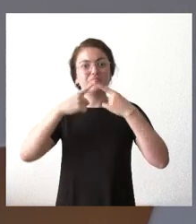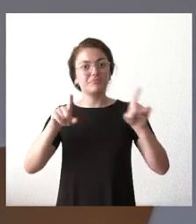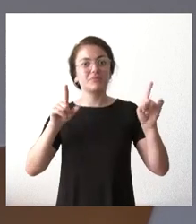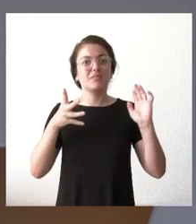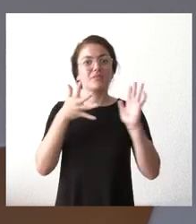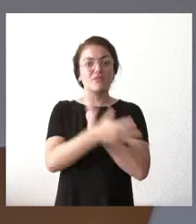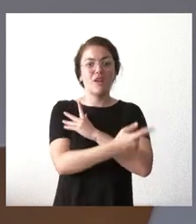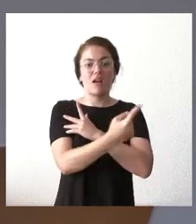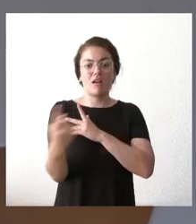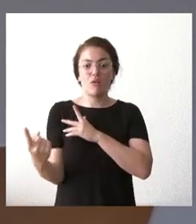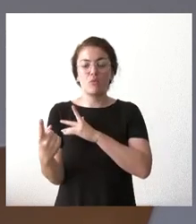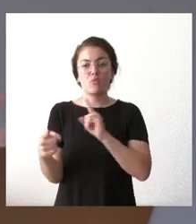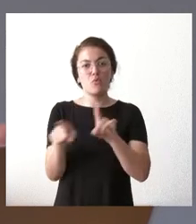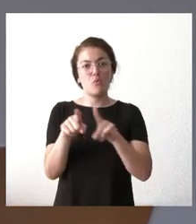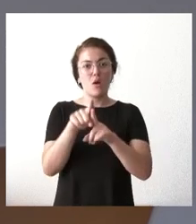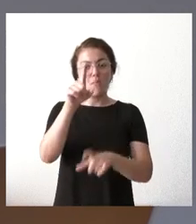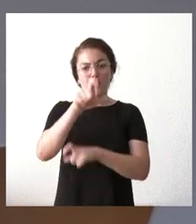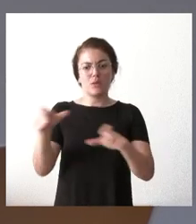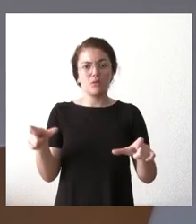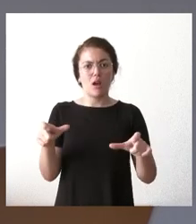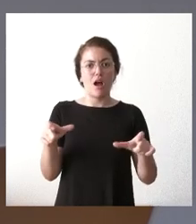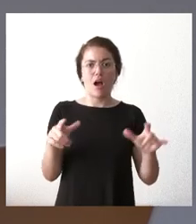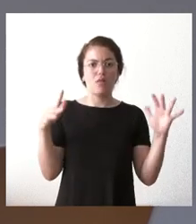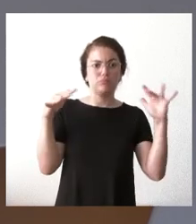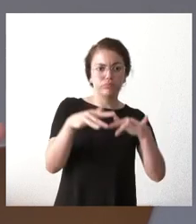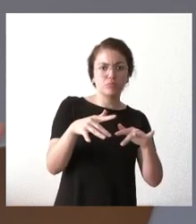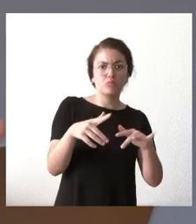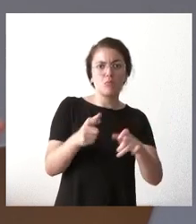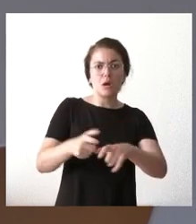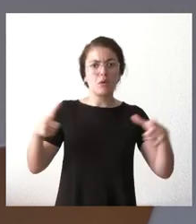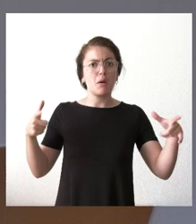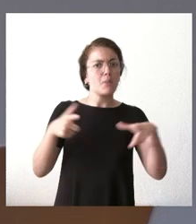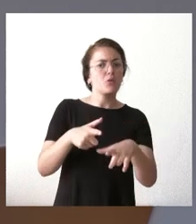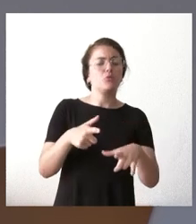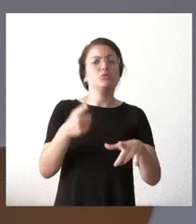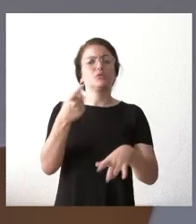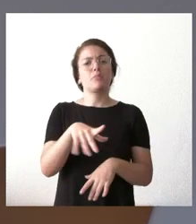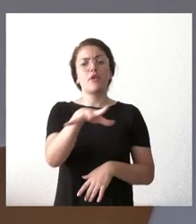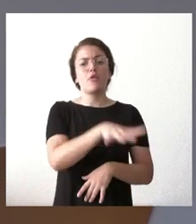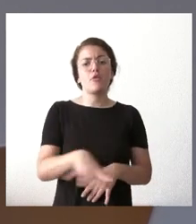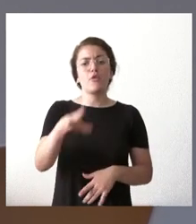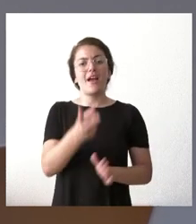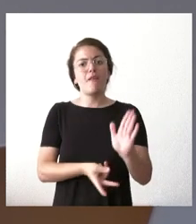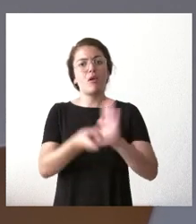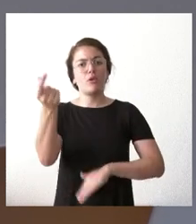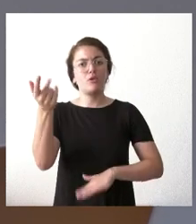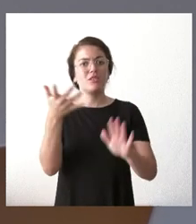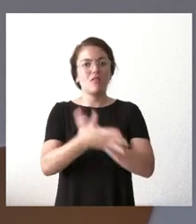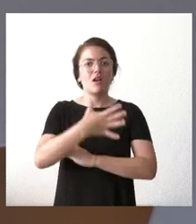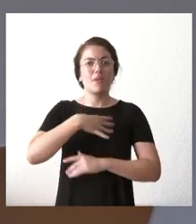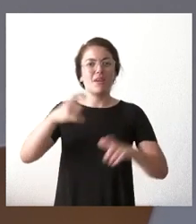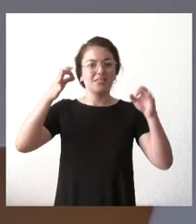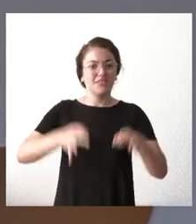una concentración determinada de personas muchas o pocas unos lugares de evacuación que hace más seguro o menos seguro y unas condiciones